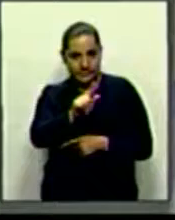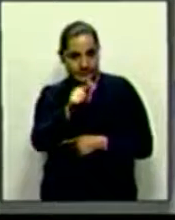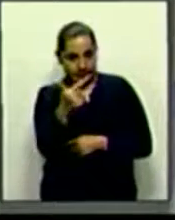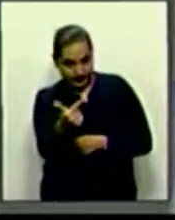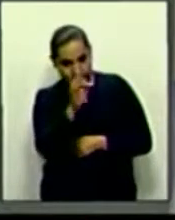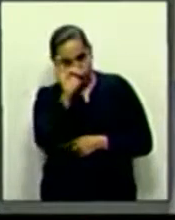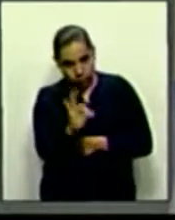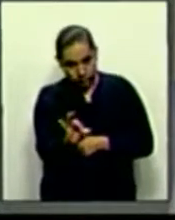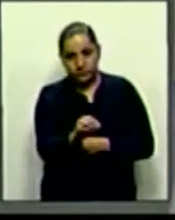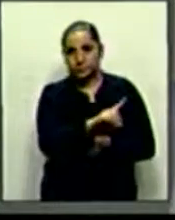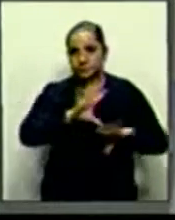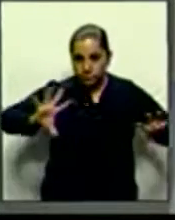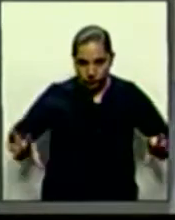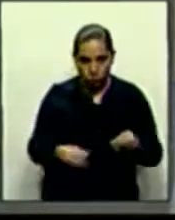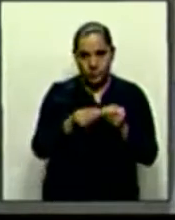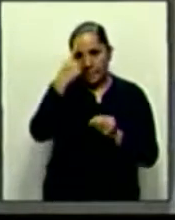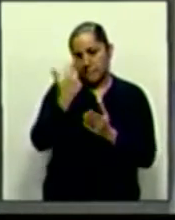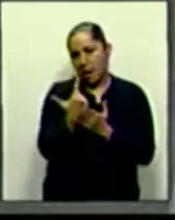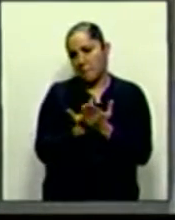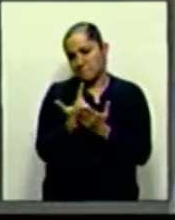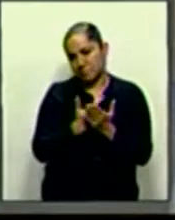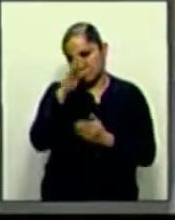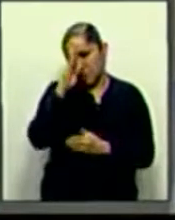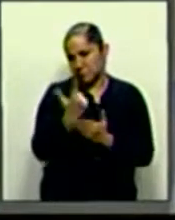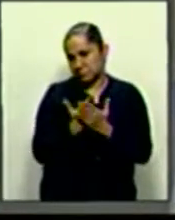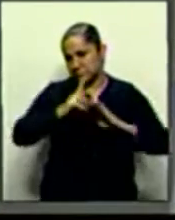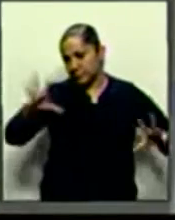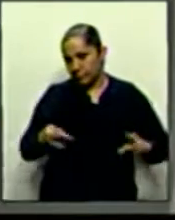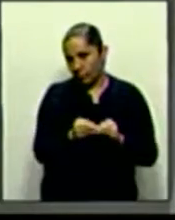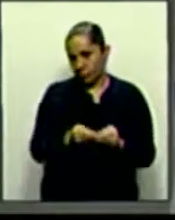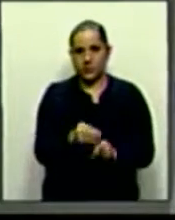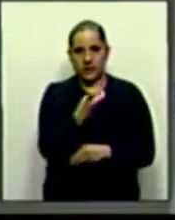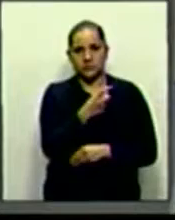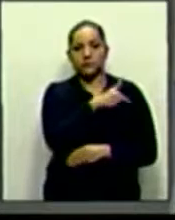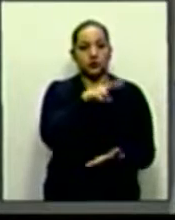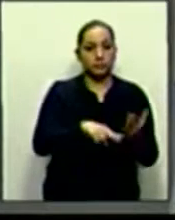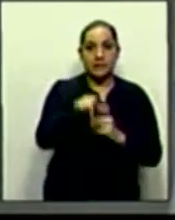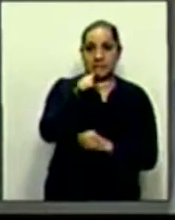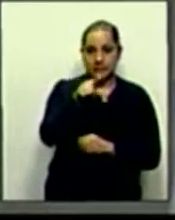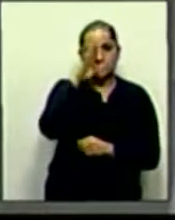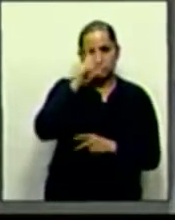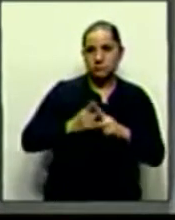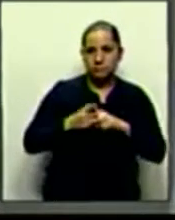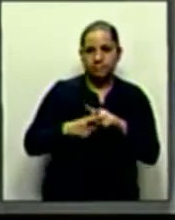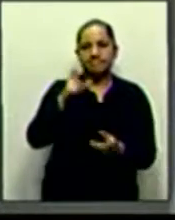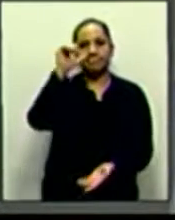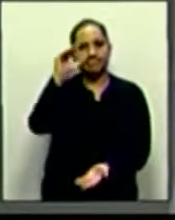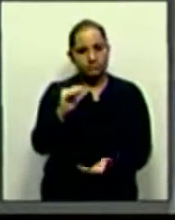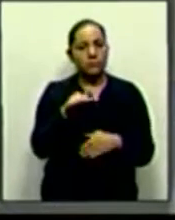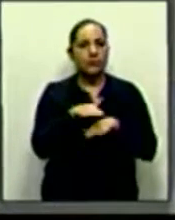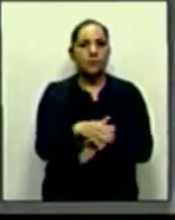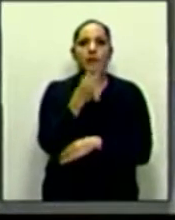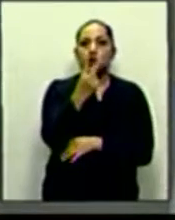del total de los ingresos programados. En 2017 se prevé una reducción en términos reales de